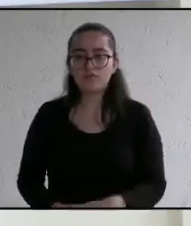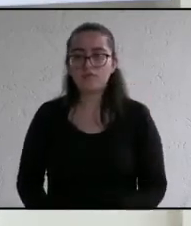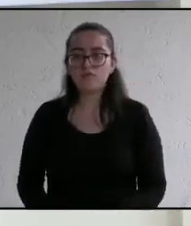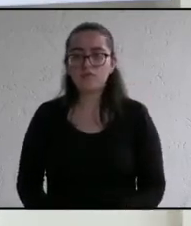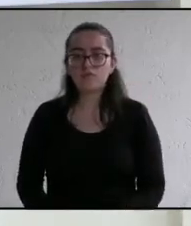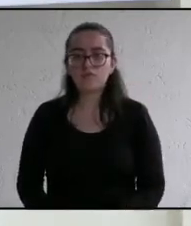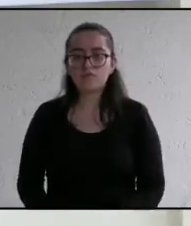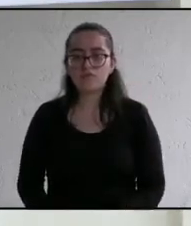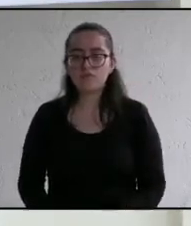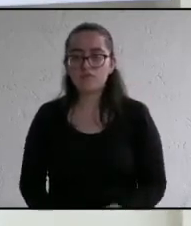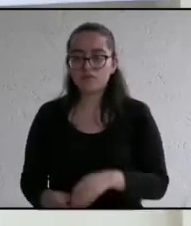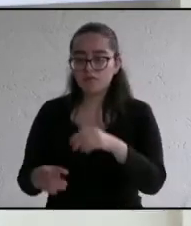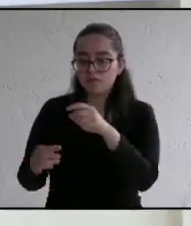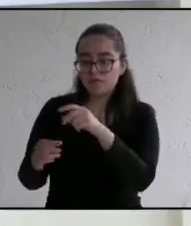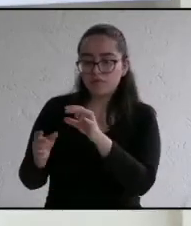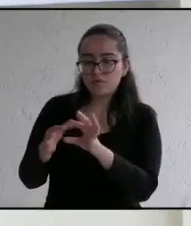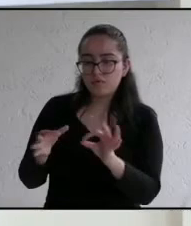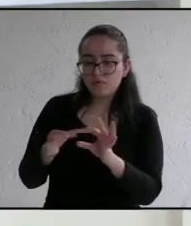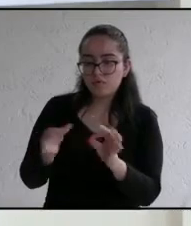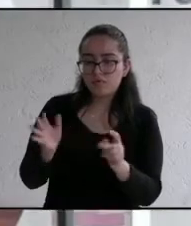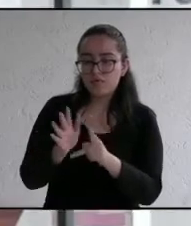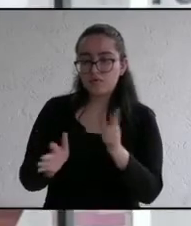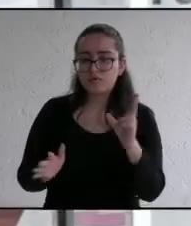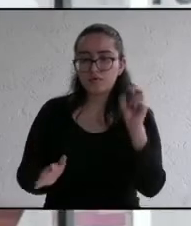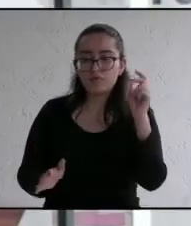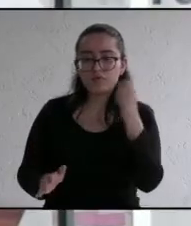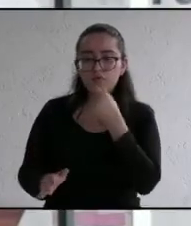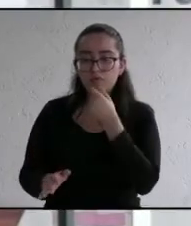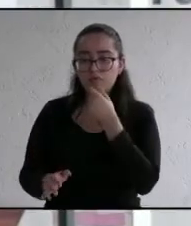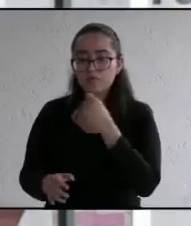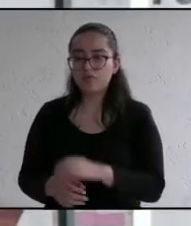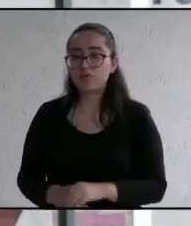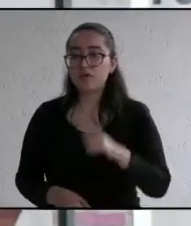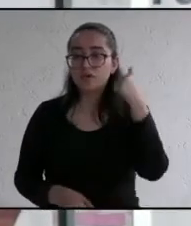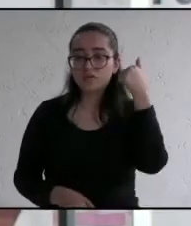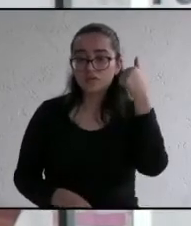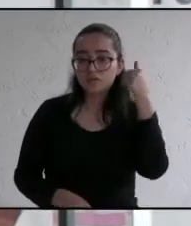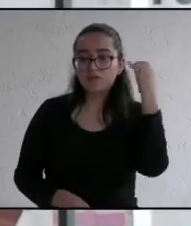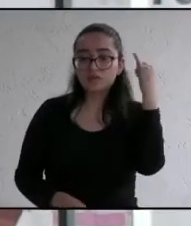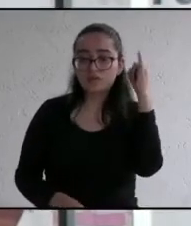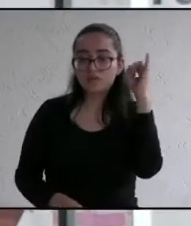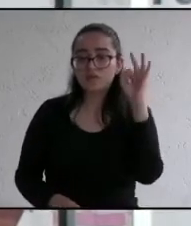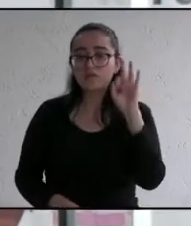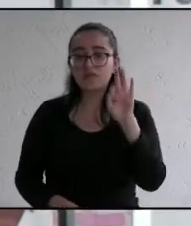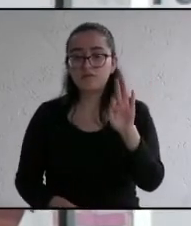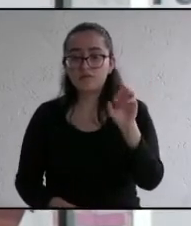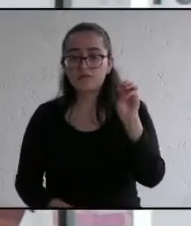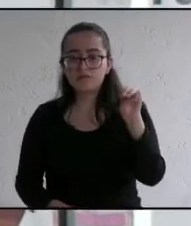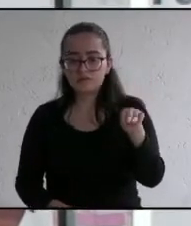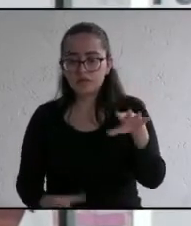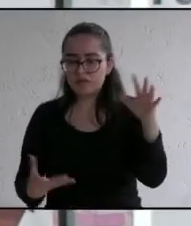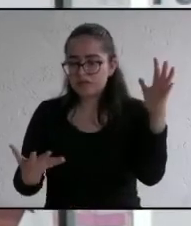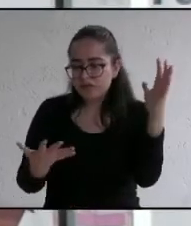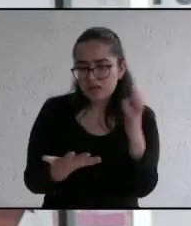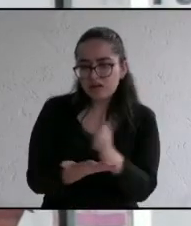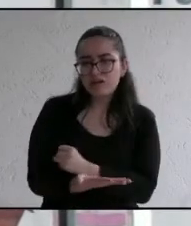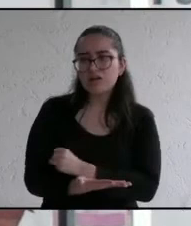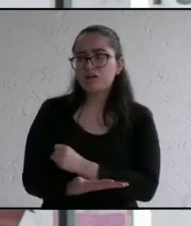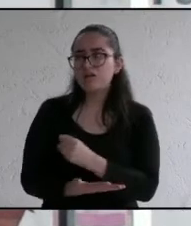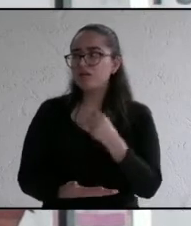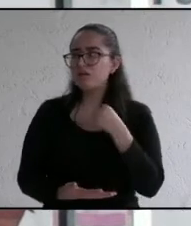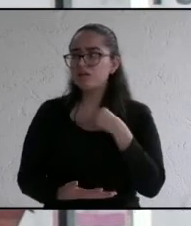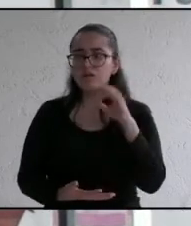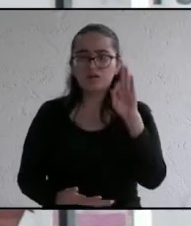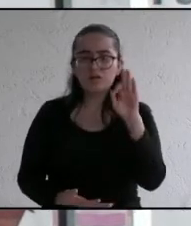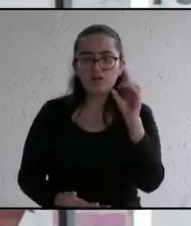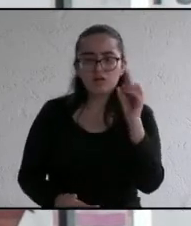segmento de Contrarreplicas adelante candidato Este 6 de junio Fuerza por México va a ganar porque el potro